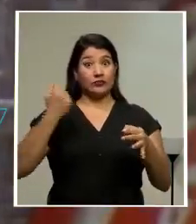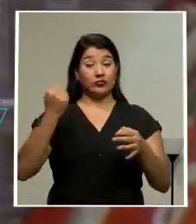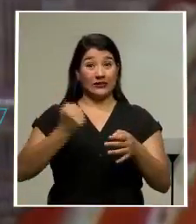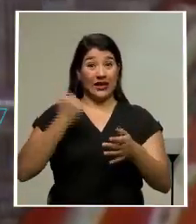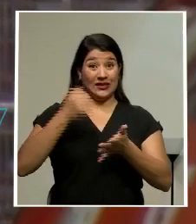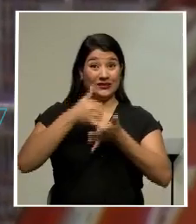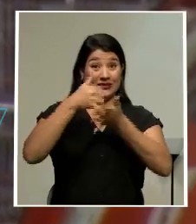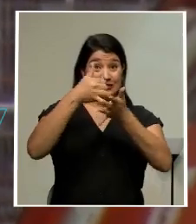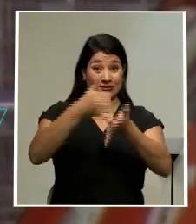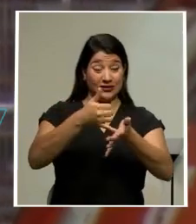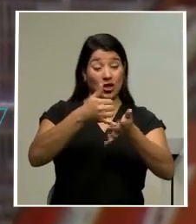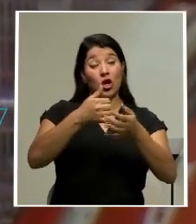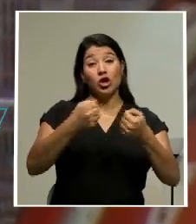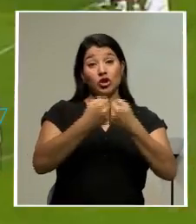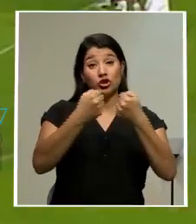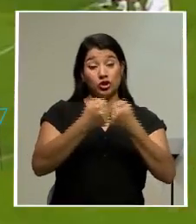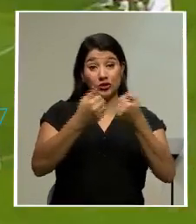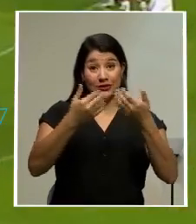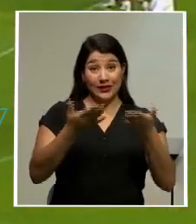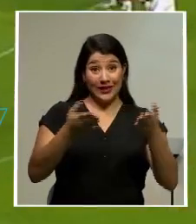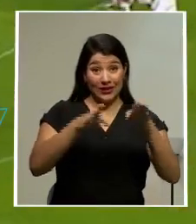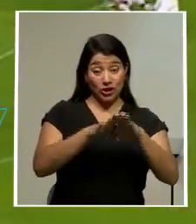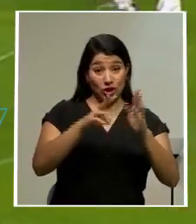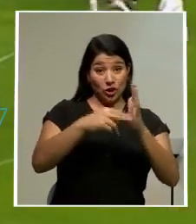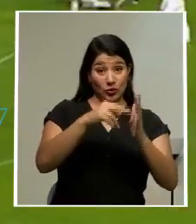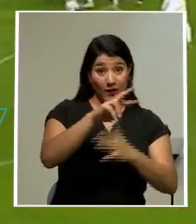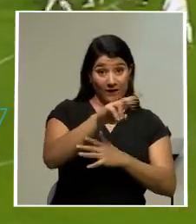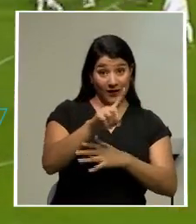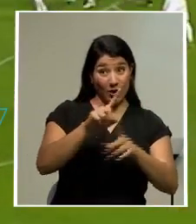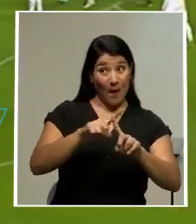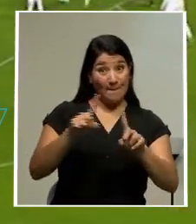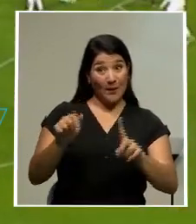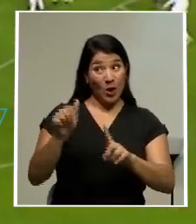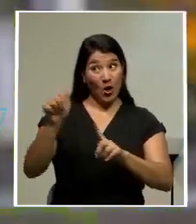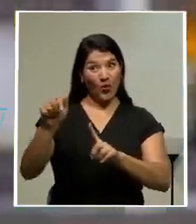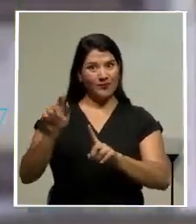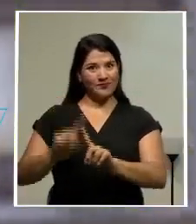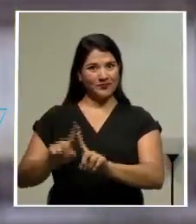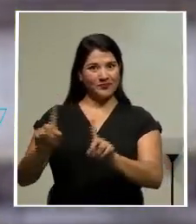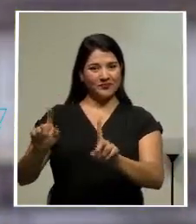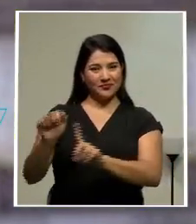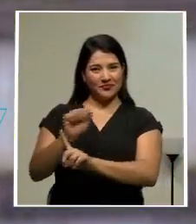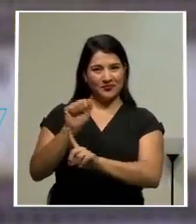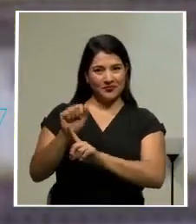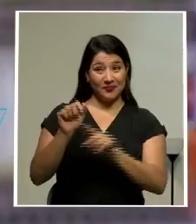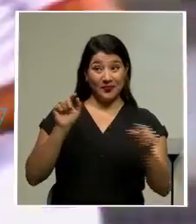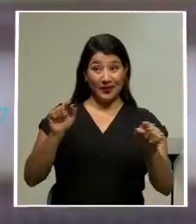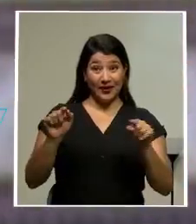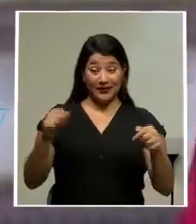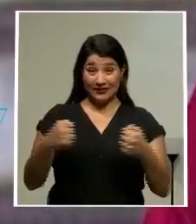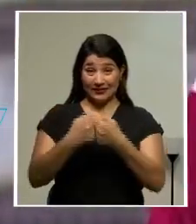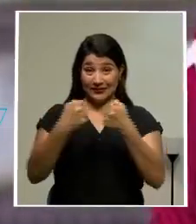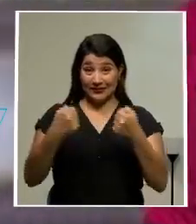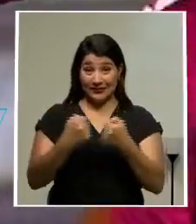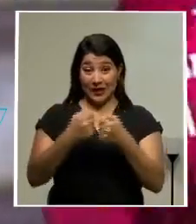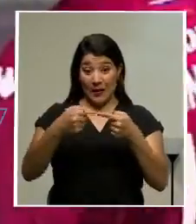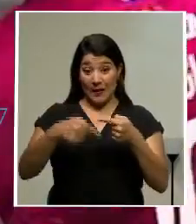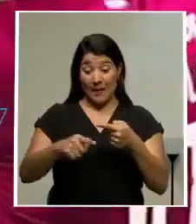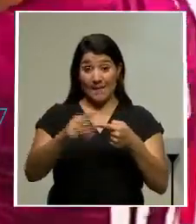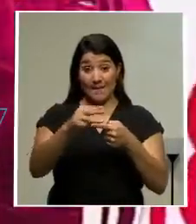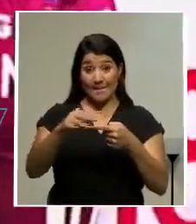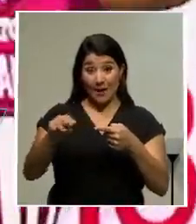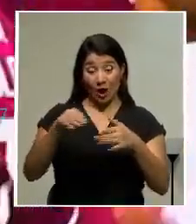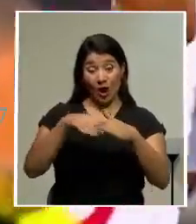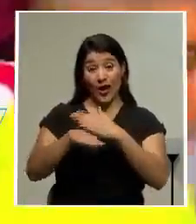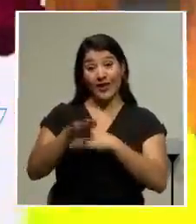y el buen inicio en la apertura, en las filas manudas la historia es distinta. Ambos equipos se enfrentarán este miércoles en la Supercopa,